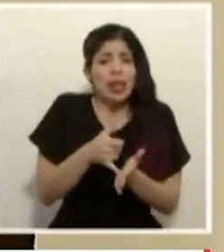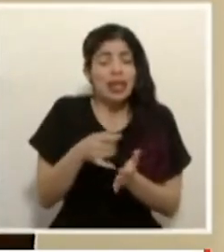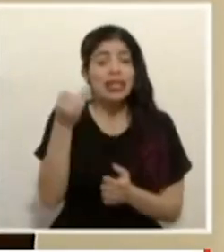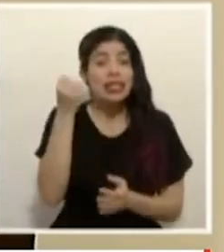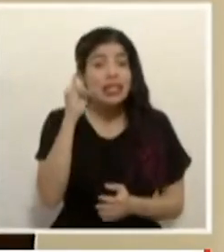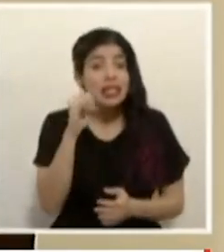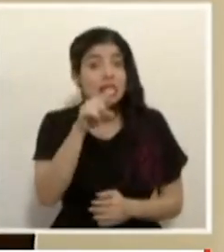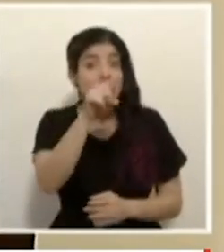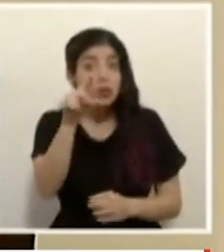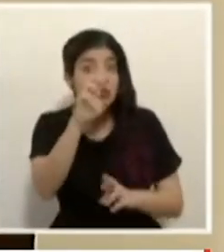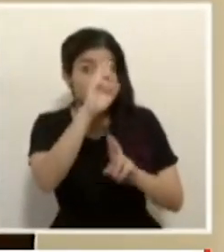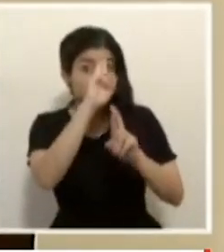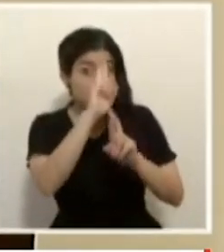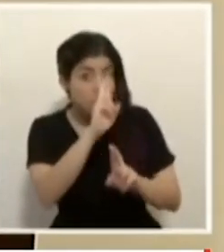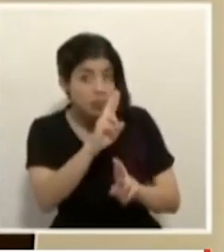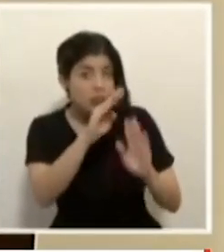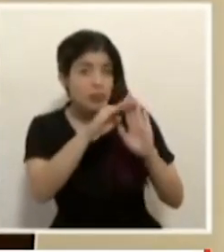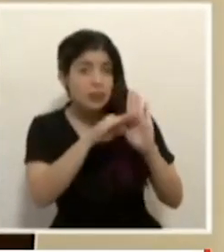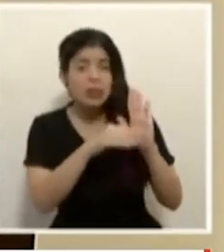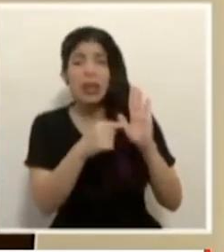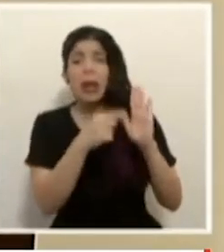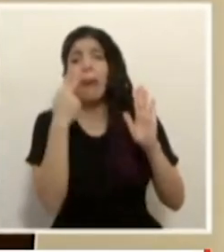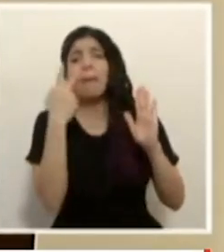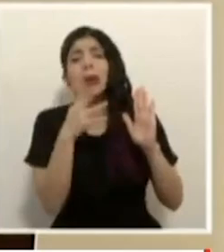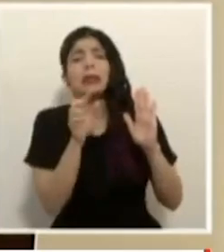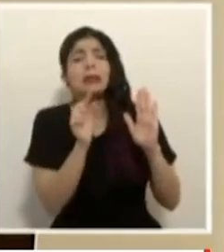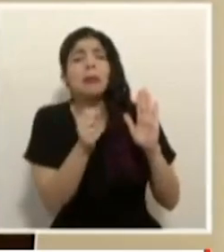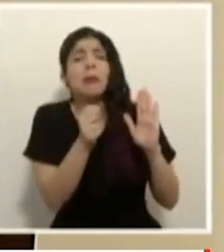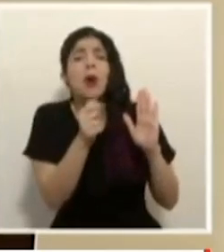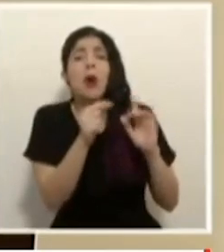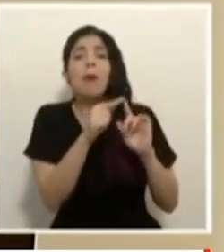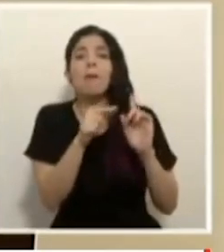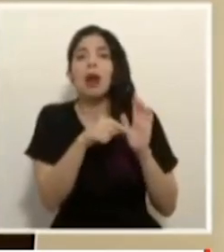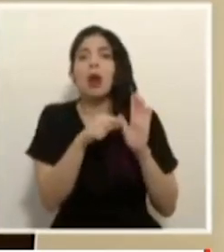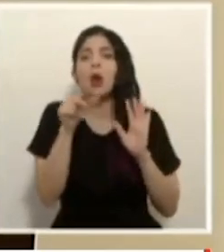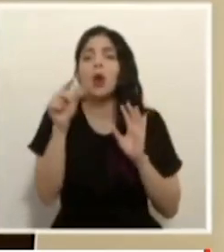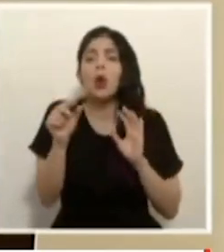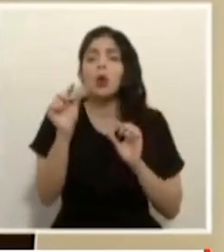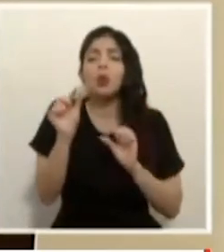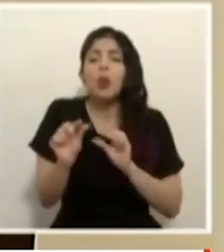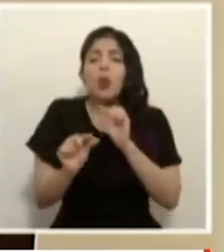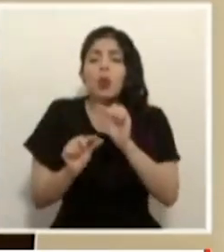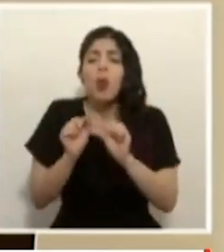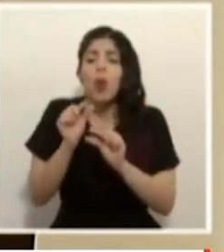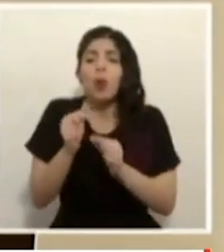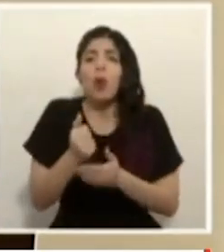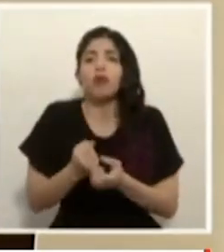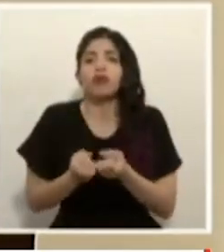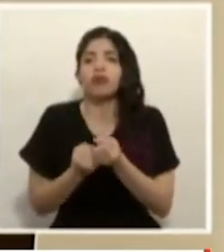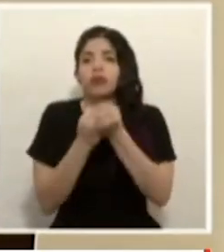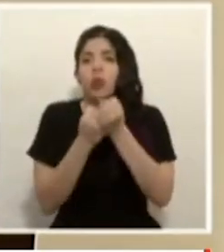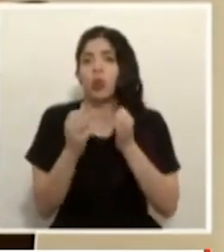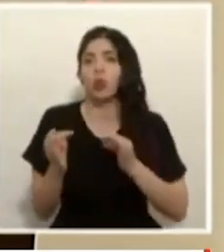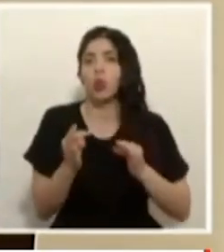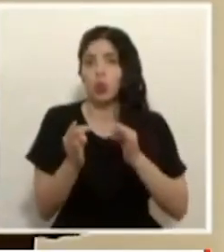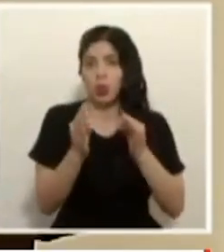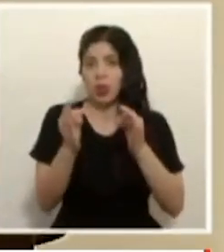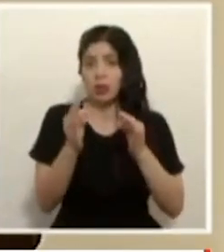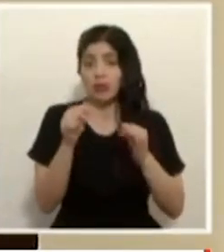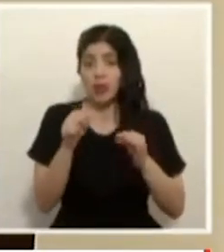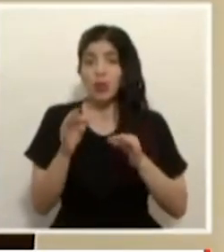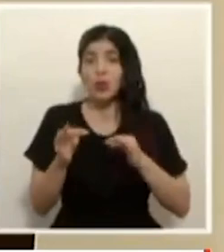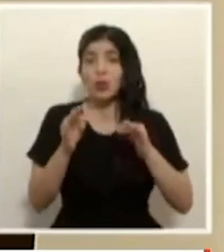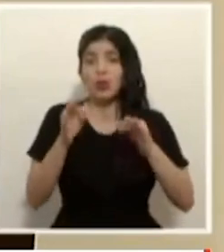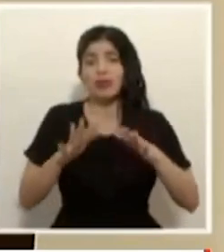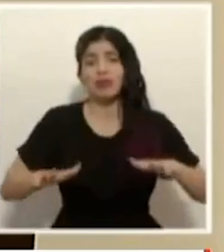de estas medidas, que son pequeñas gotas de alivio a la actividad económica turística que fundamentalmente está distribuida a los